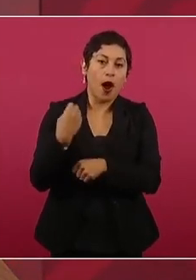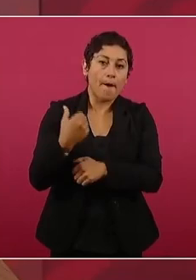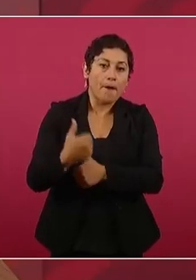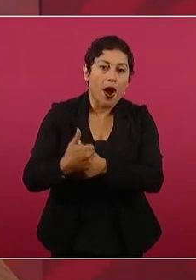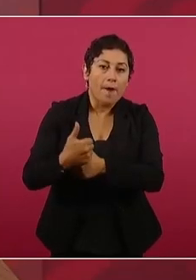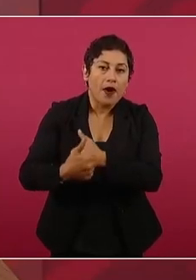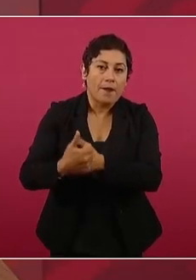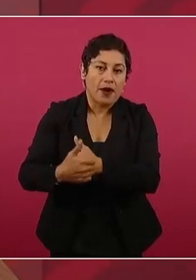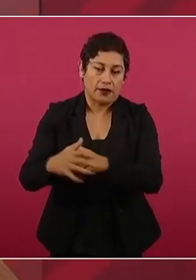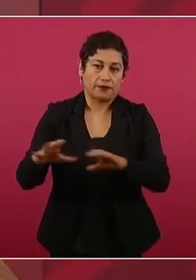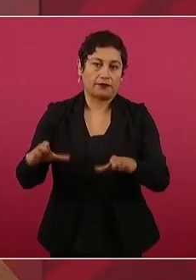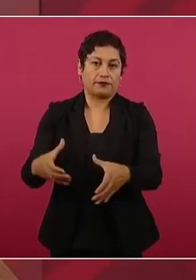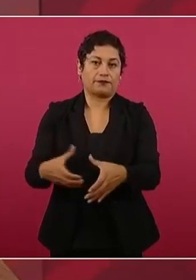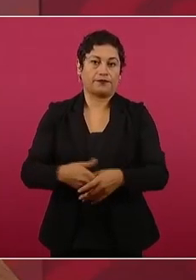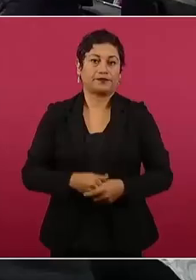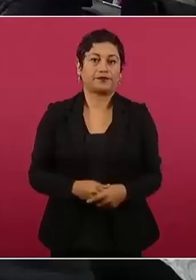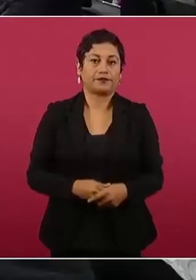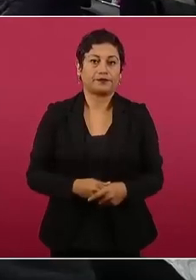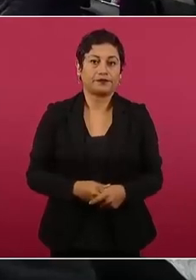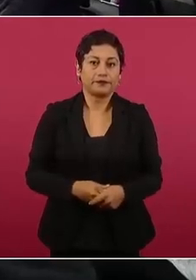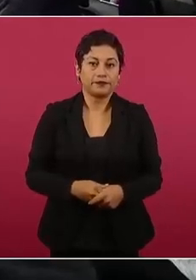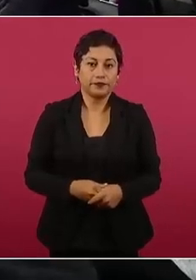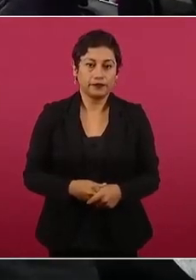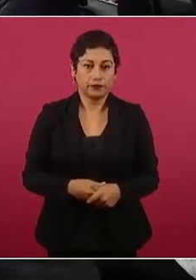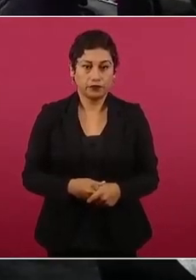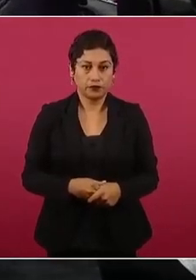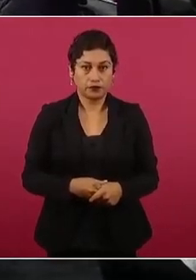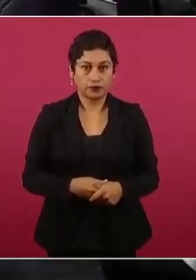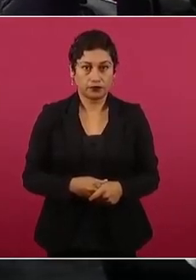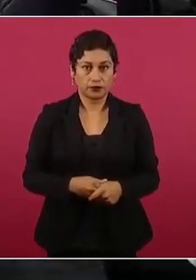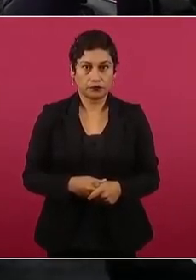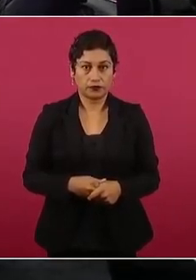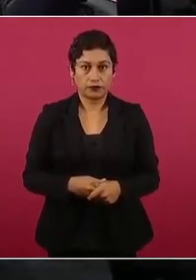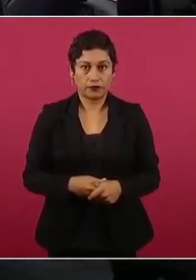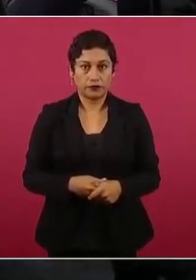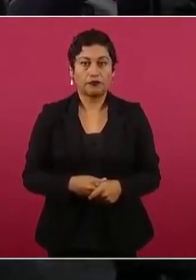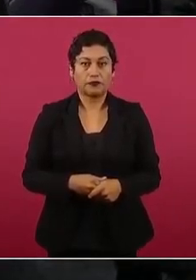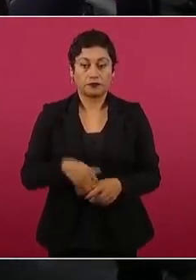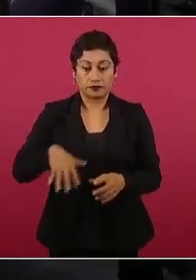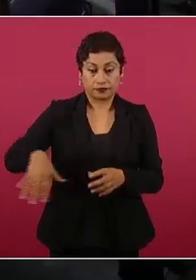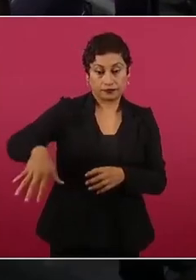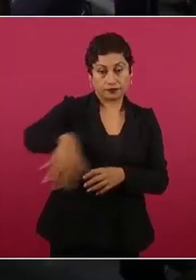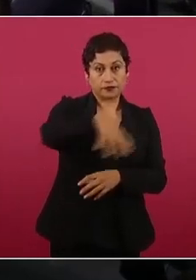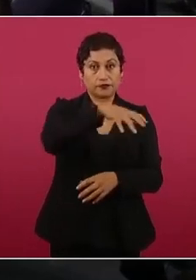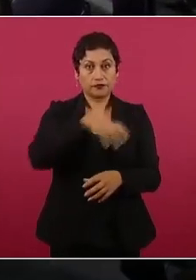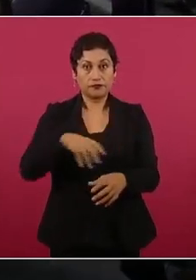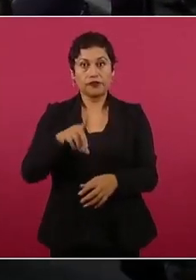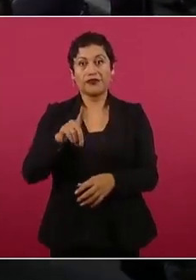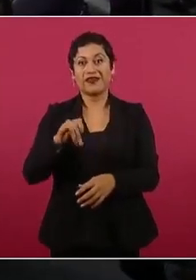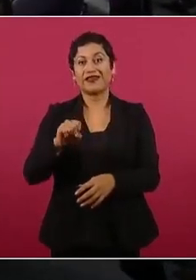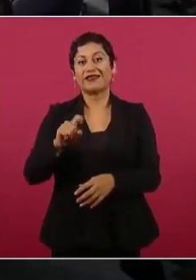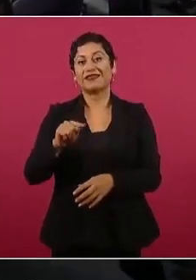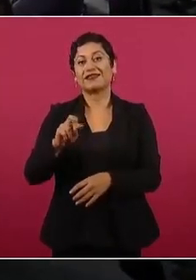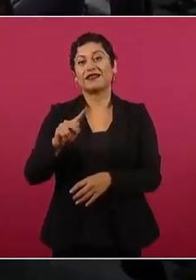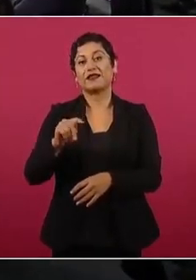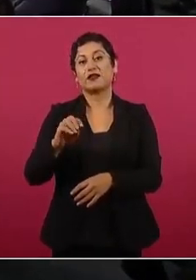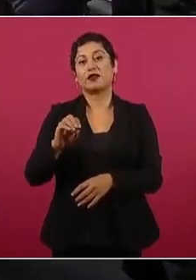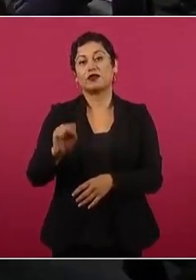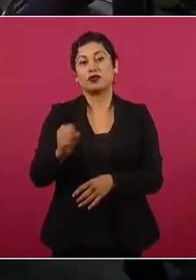en los 300 distritos. Entonces, inscriben,